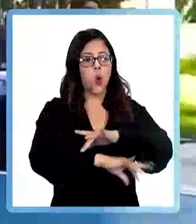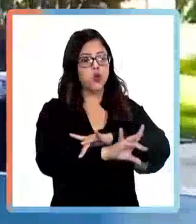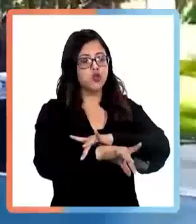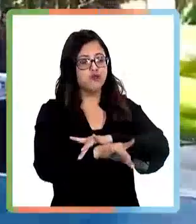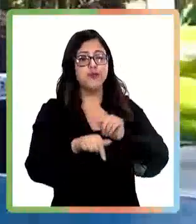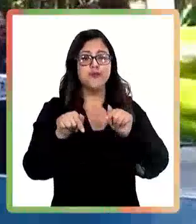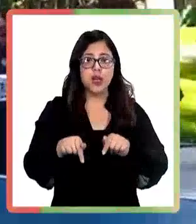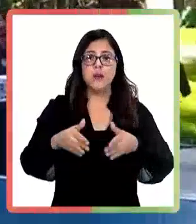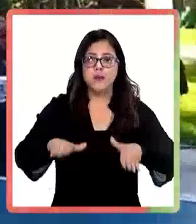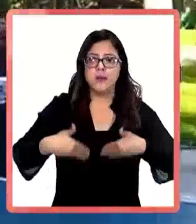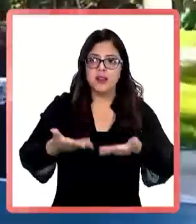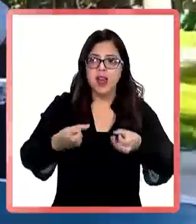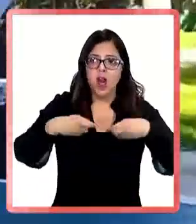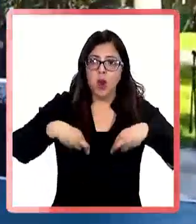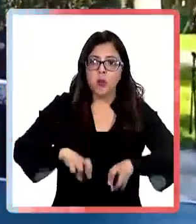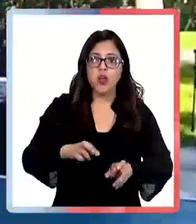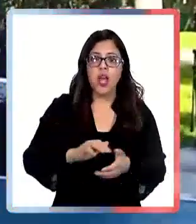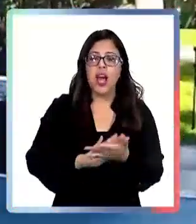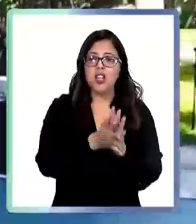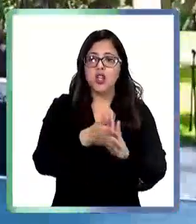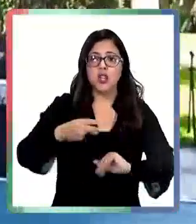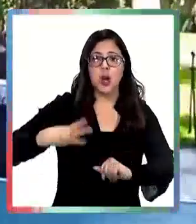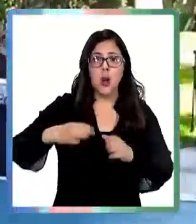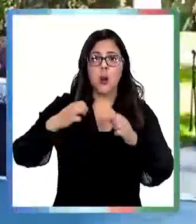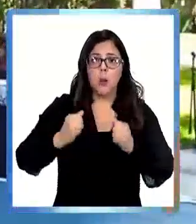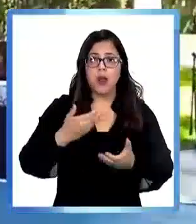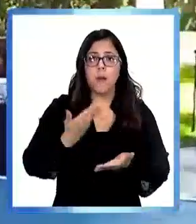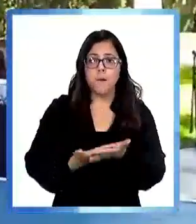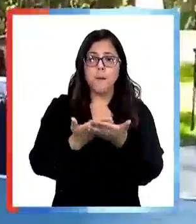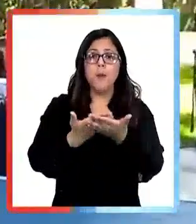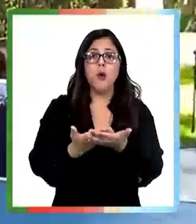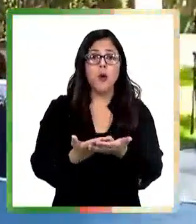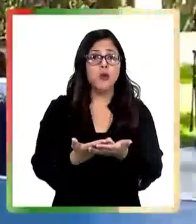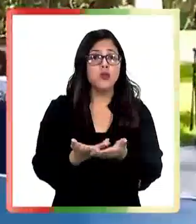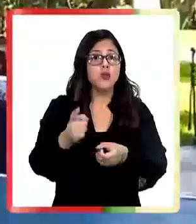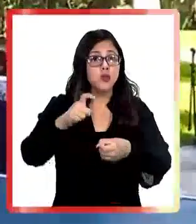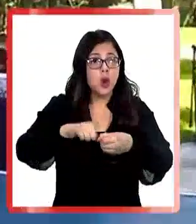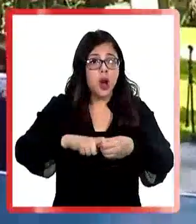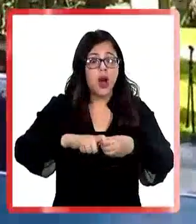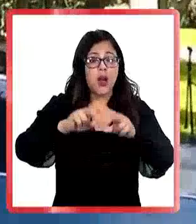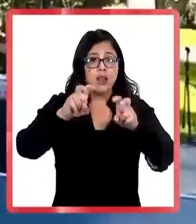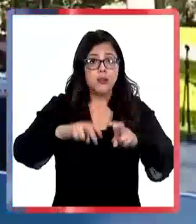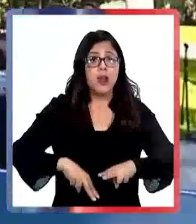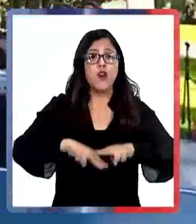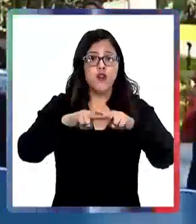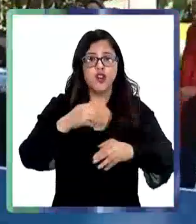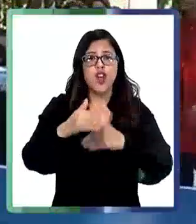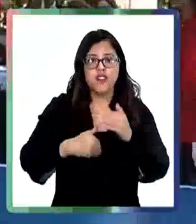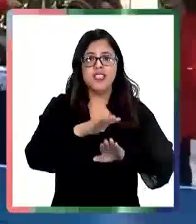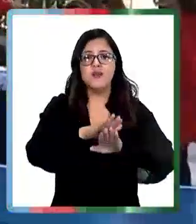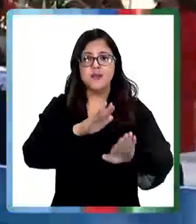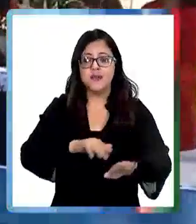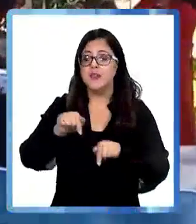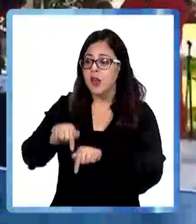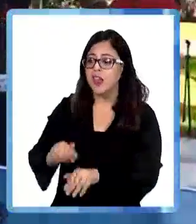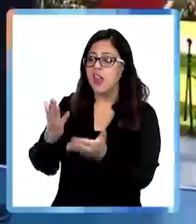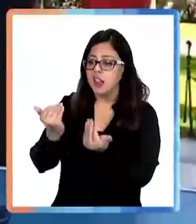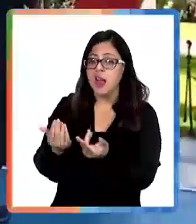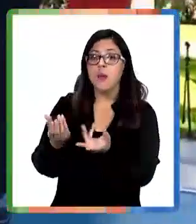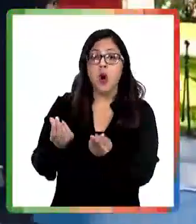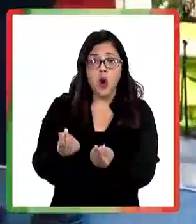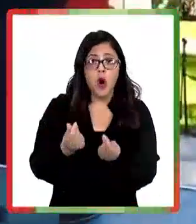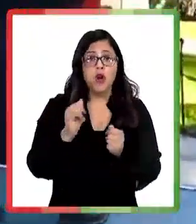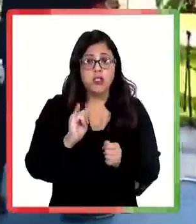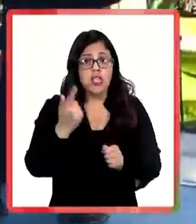para dar oportunidad a todos los municipios de postular a los fondos y avanzar en prevención. Y lo que necesitamos nosotros en este momento son recursos,